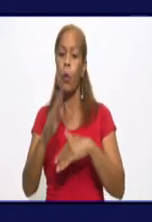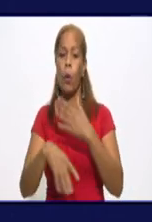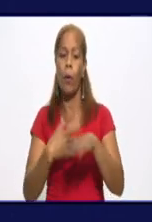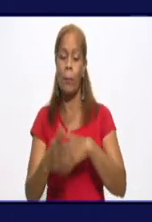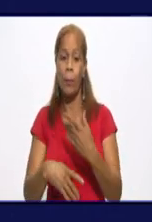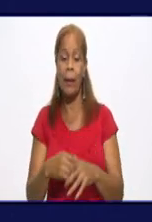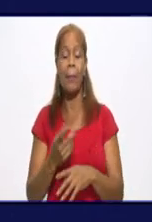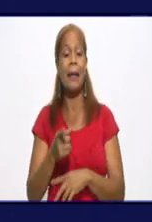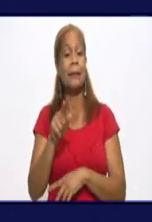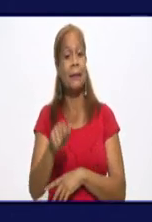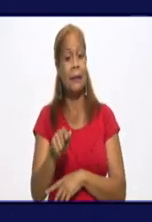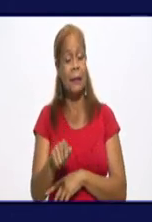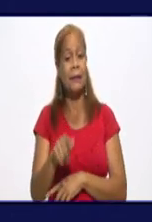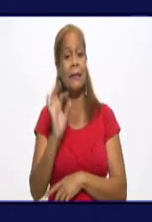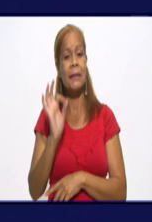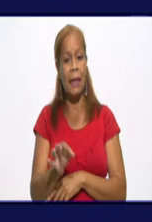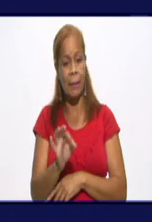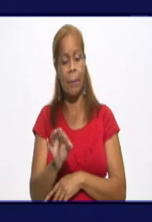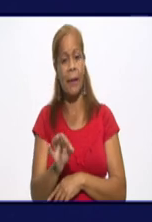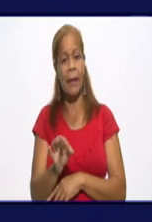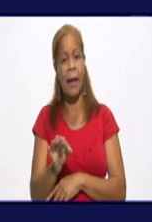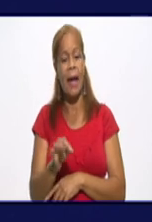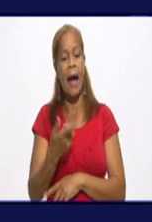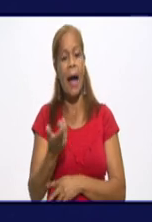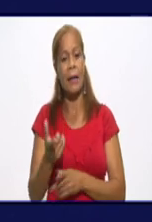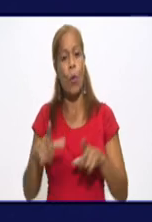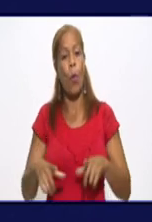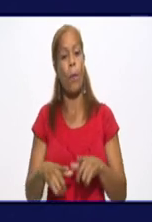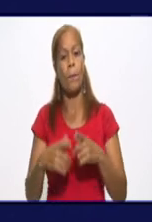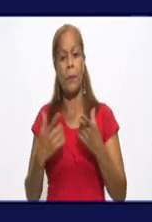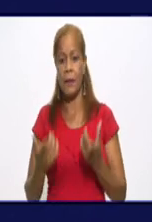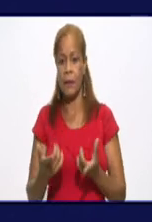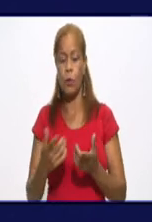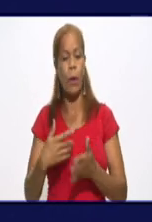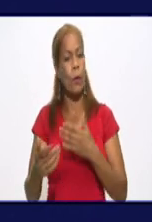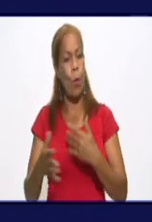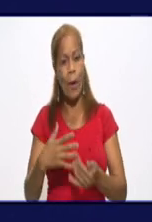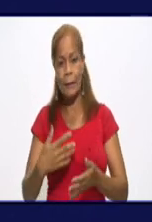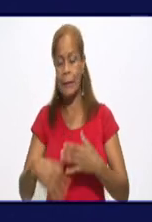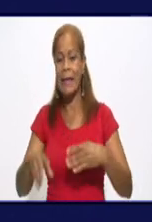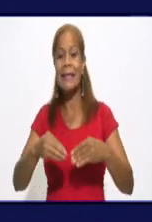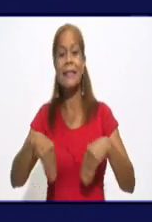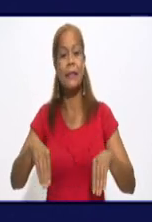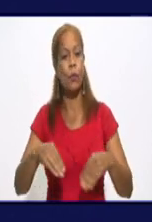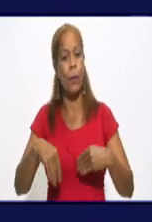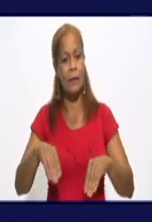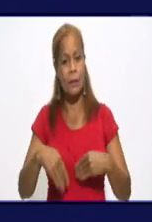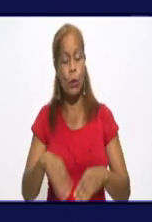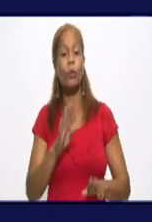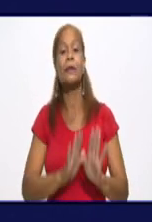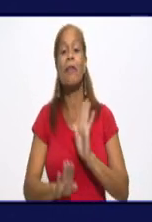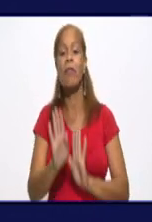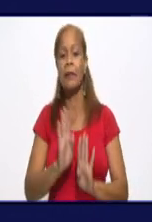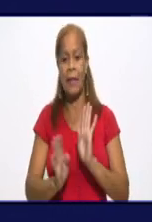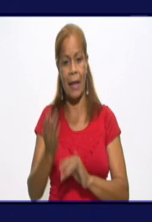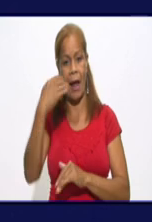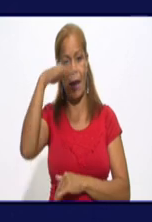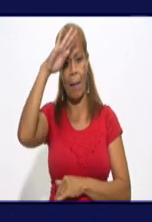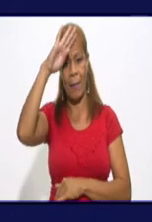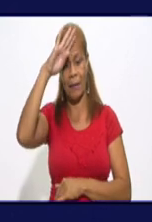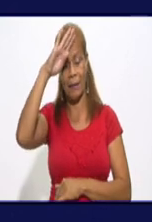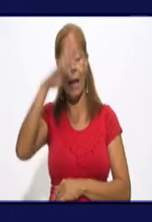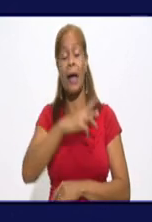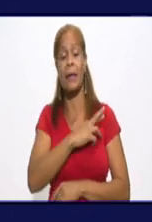han estado a la altura de cada momento histórico y han sabido, en cualquier circunstancia, defender la patria, la